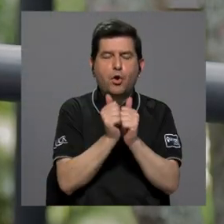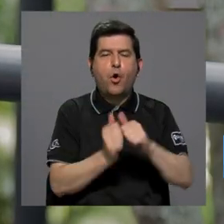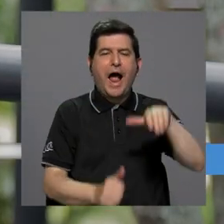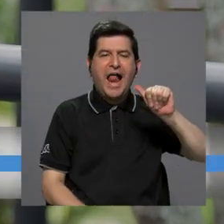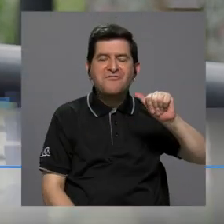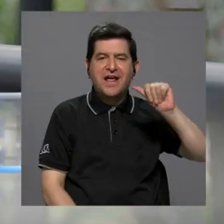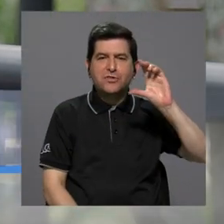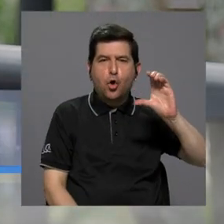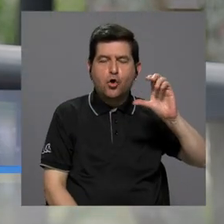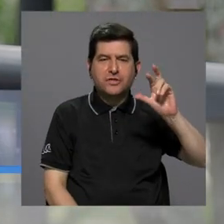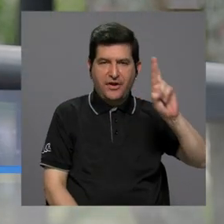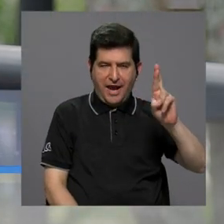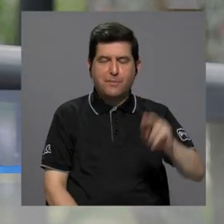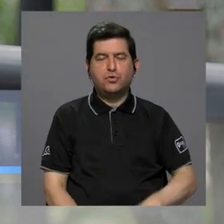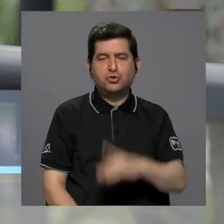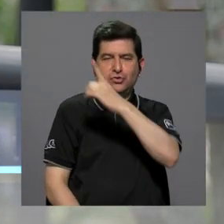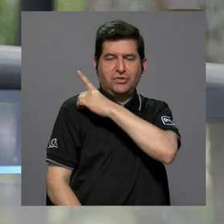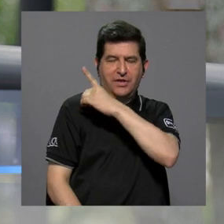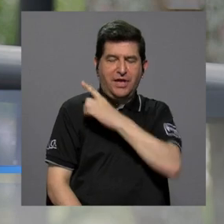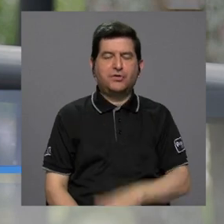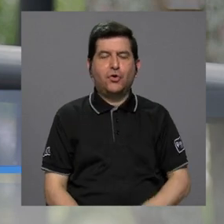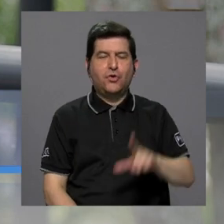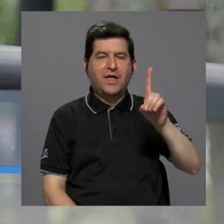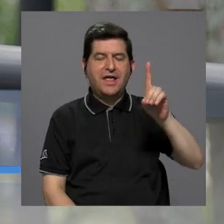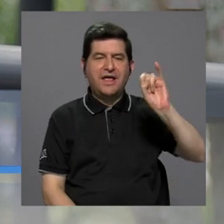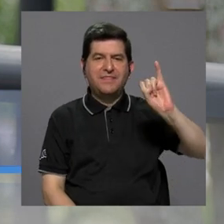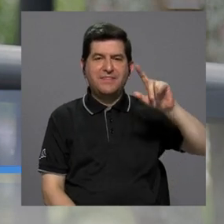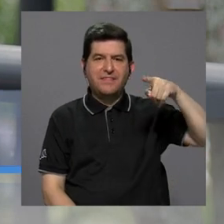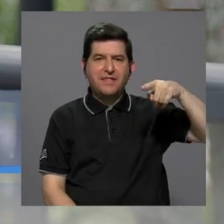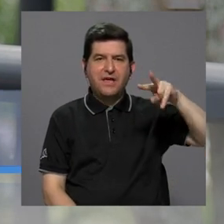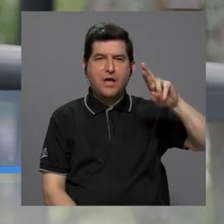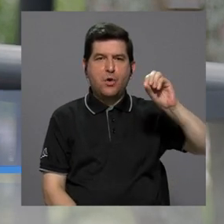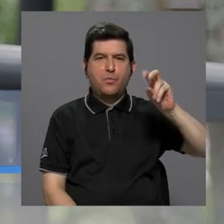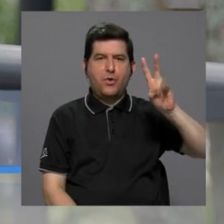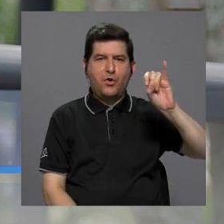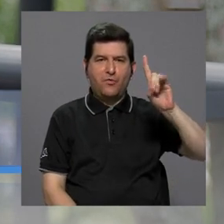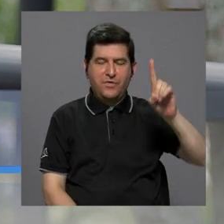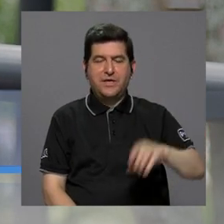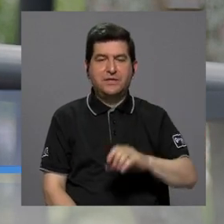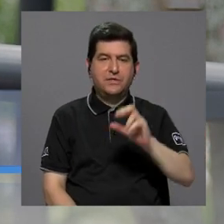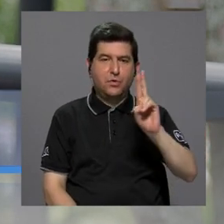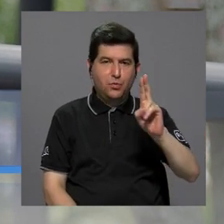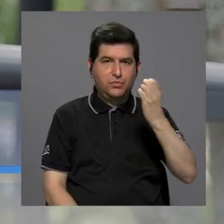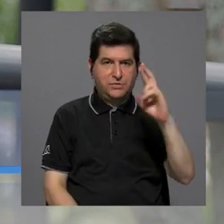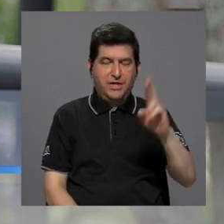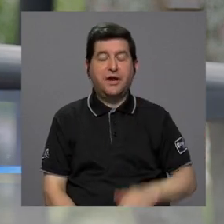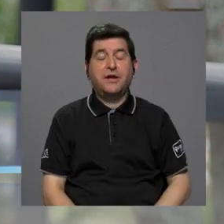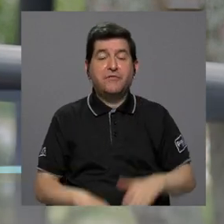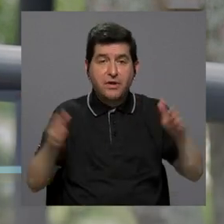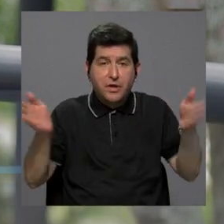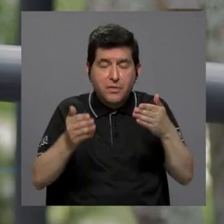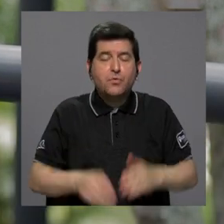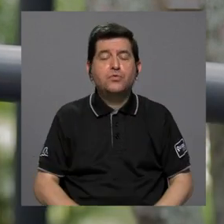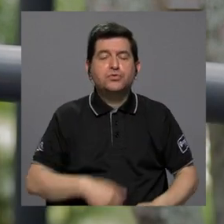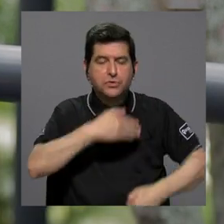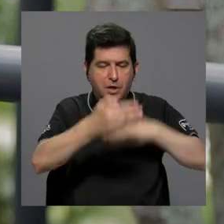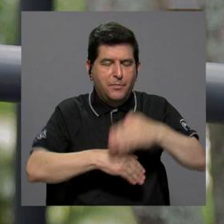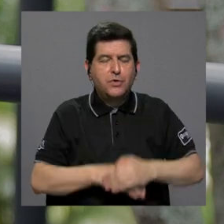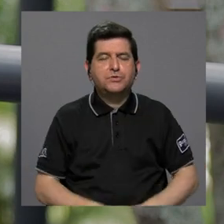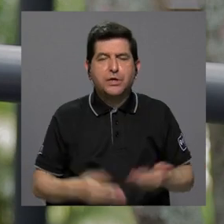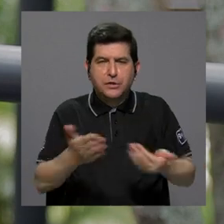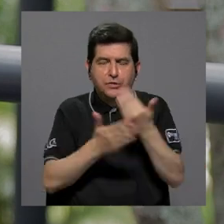Conversamos con Don Alberto Cortés Ramos, quien es director de la DIPROVID de la Universidad de Costa Rica, entre que impulsa los procesos de innovación y